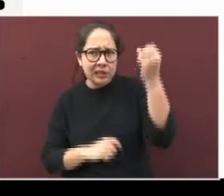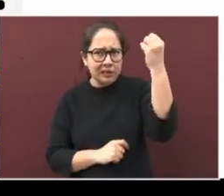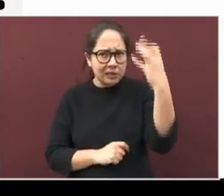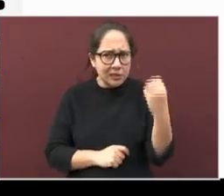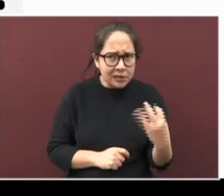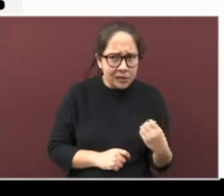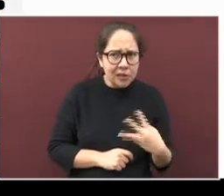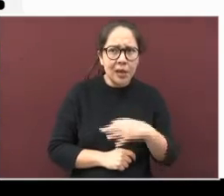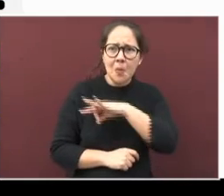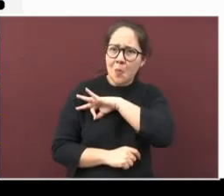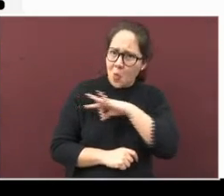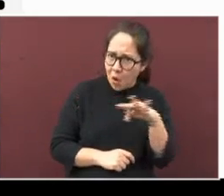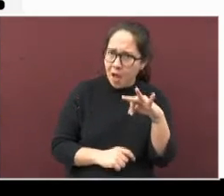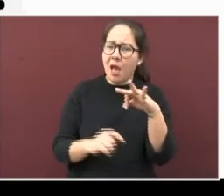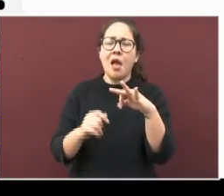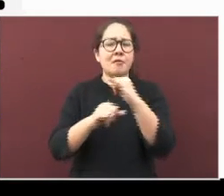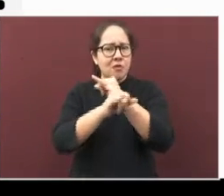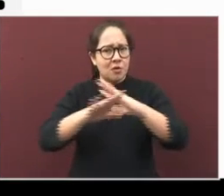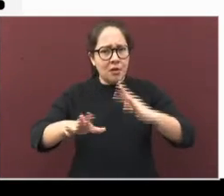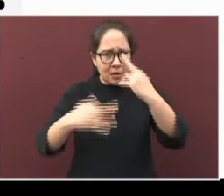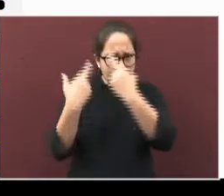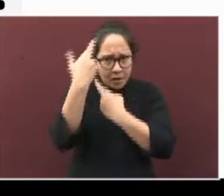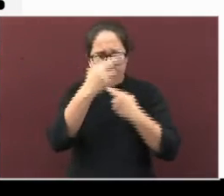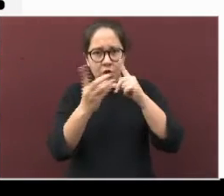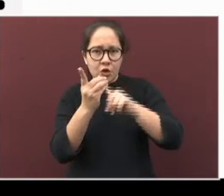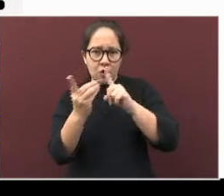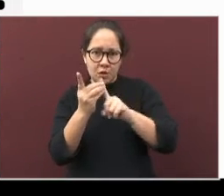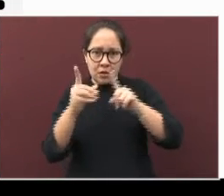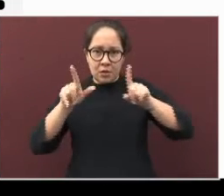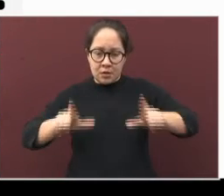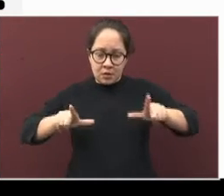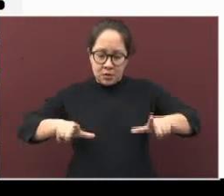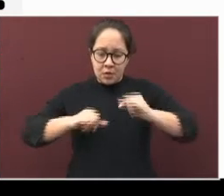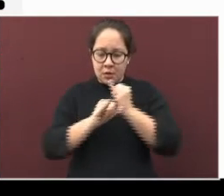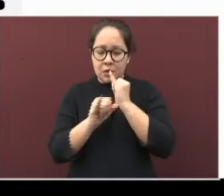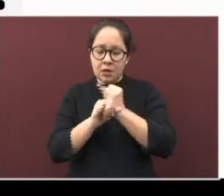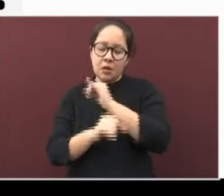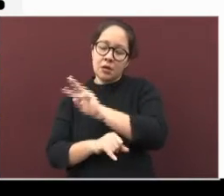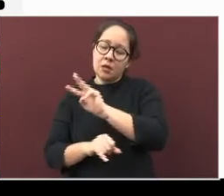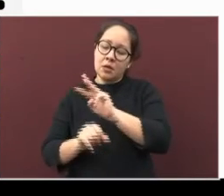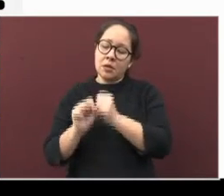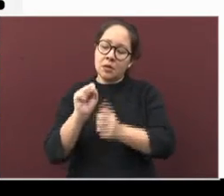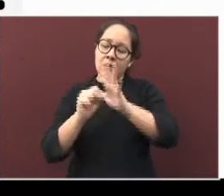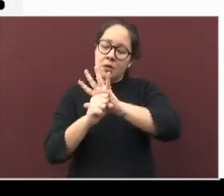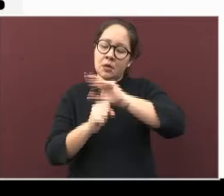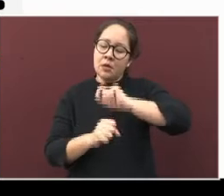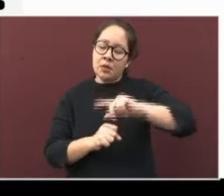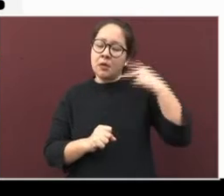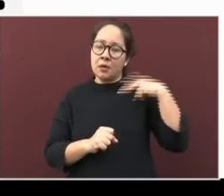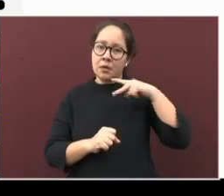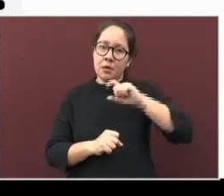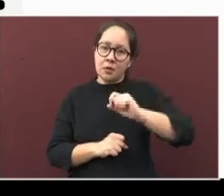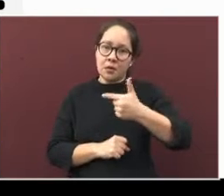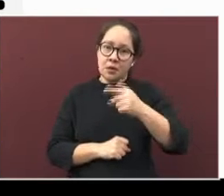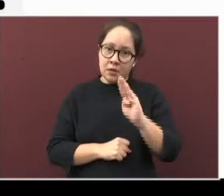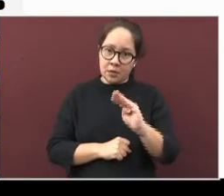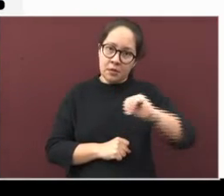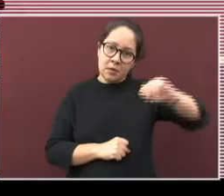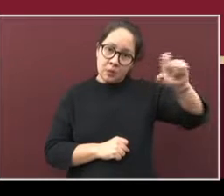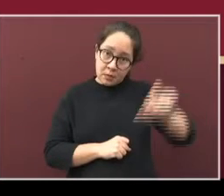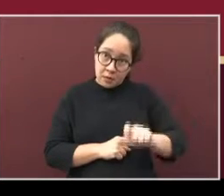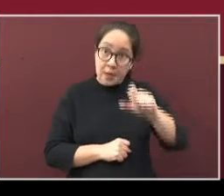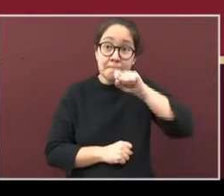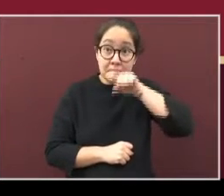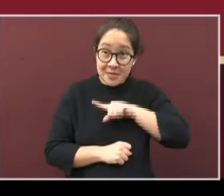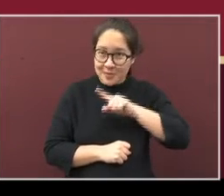consulten la información detallada en coronavirus.veracruz.gov.mx o en el